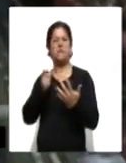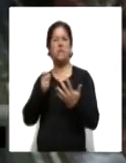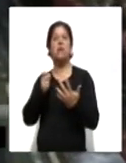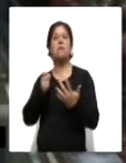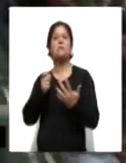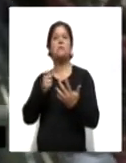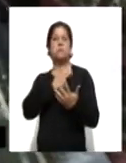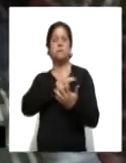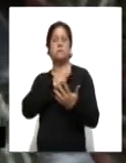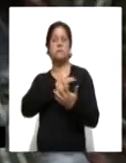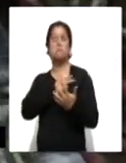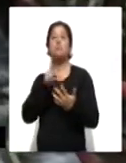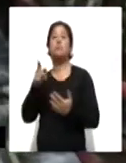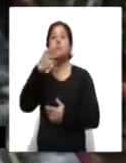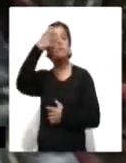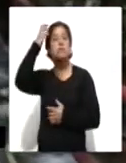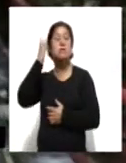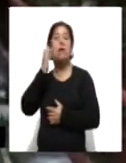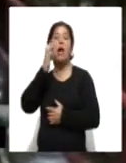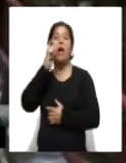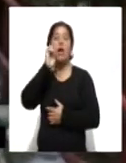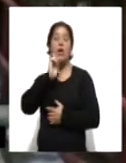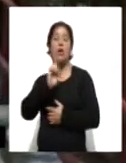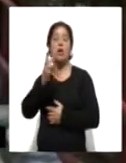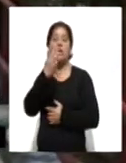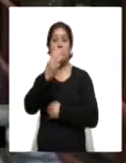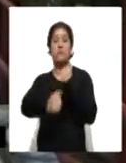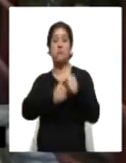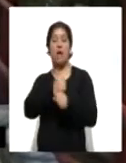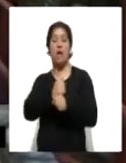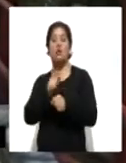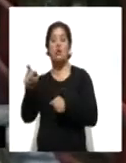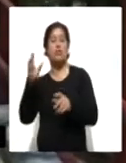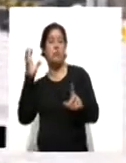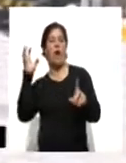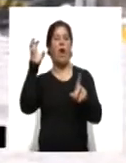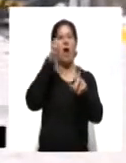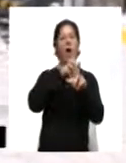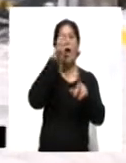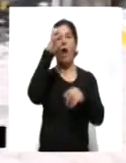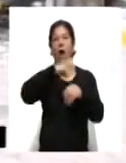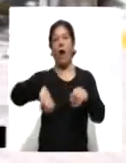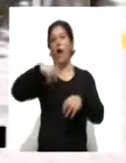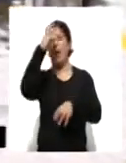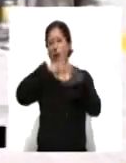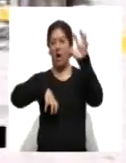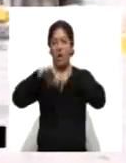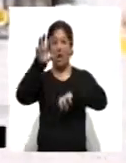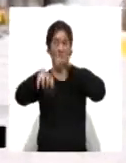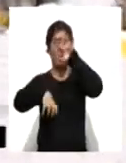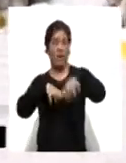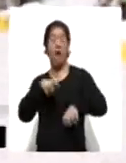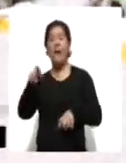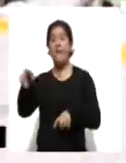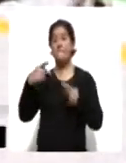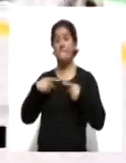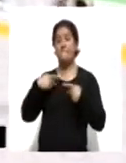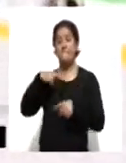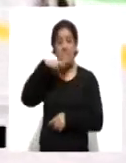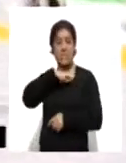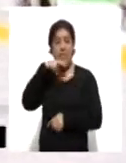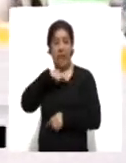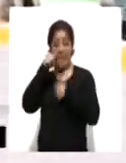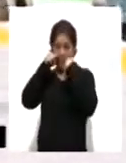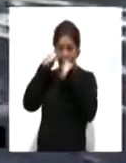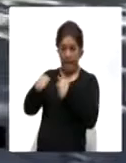leona de tres años de edad mientras depositaba la ración diaria. La trabajadora recibió apoyo inmediato por parte del personal médico del